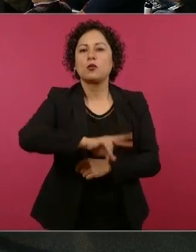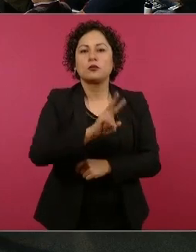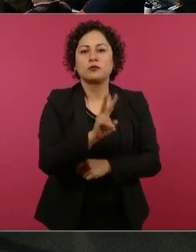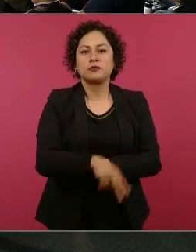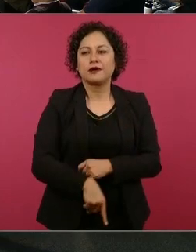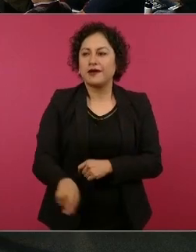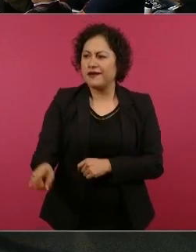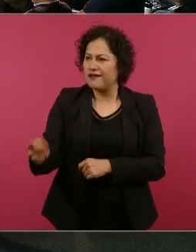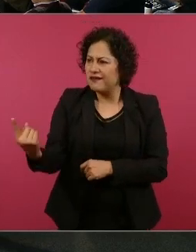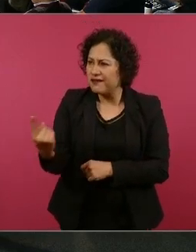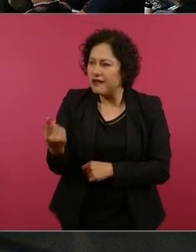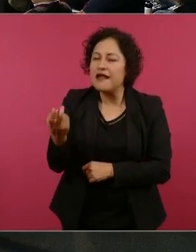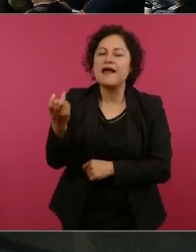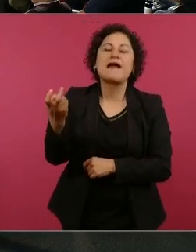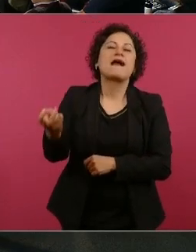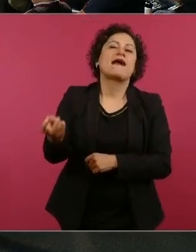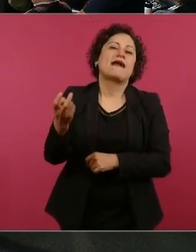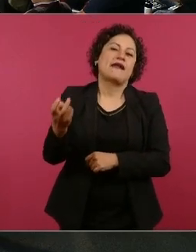Torreón.